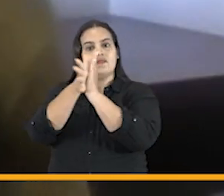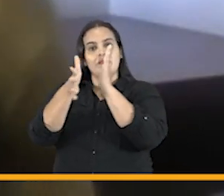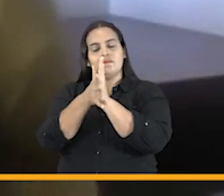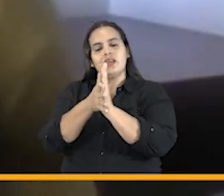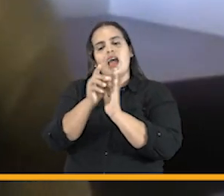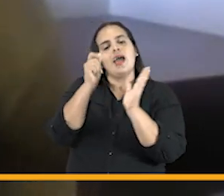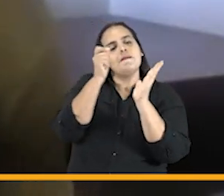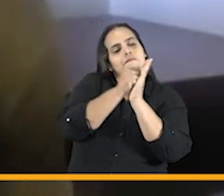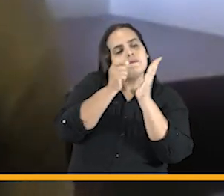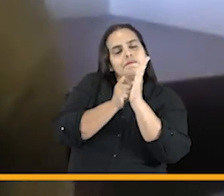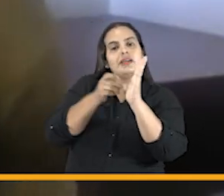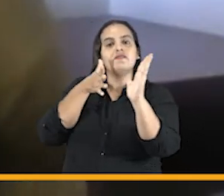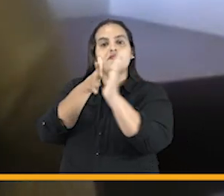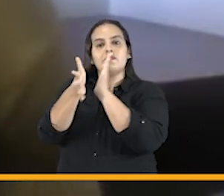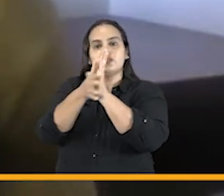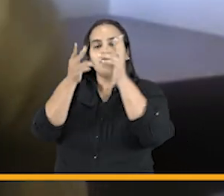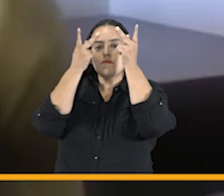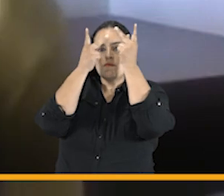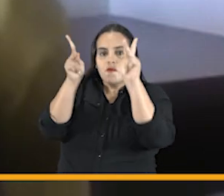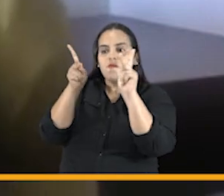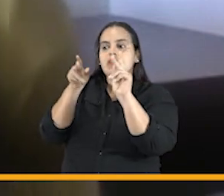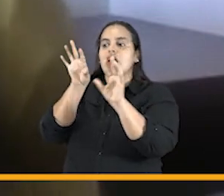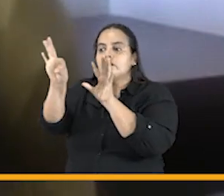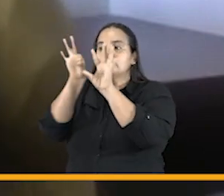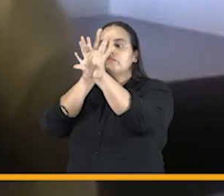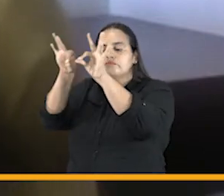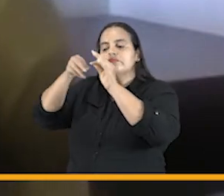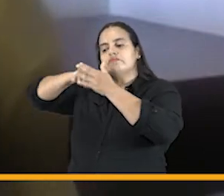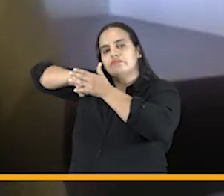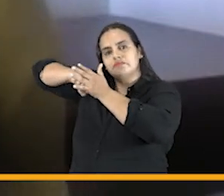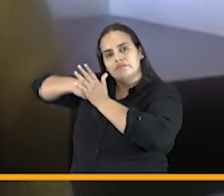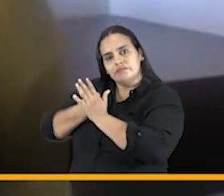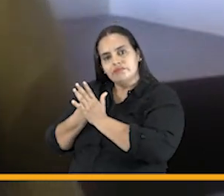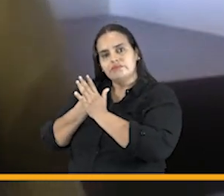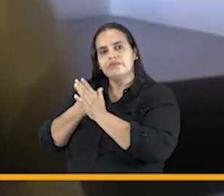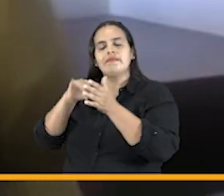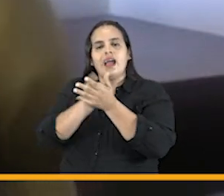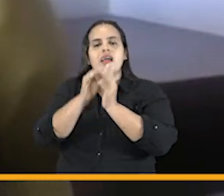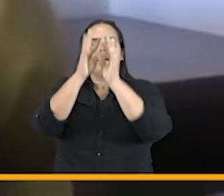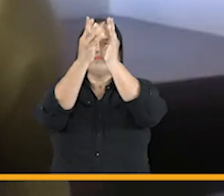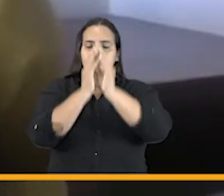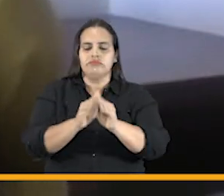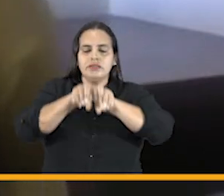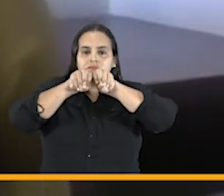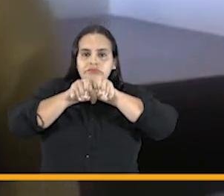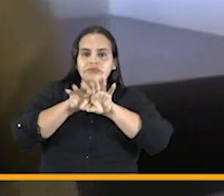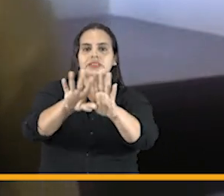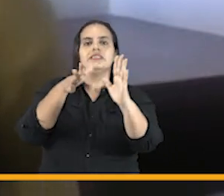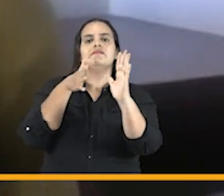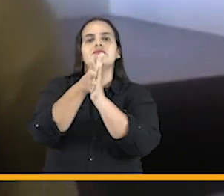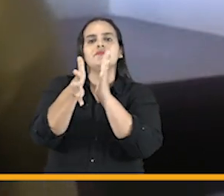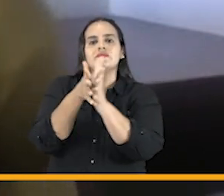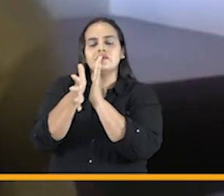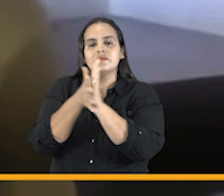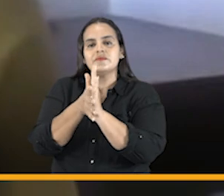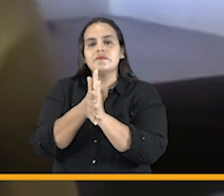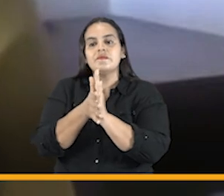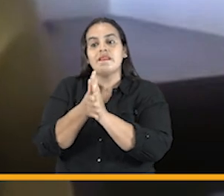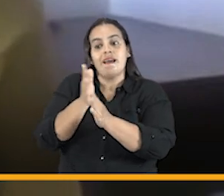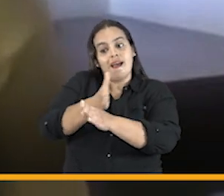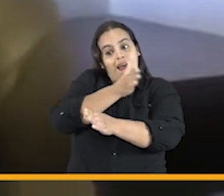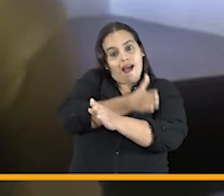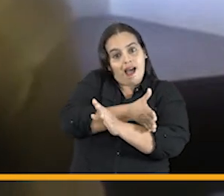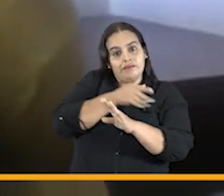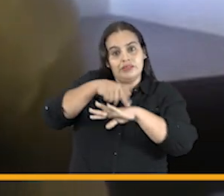pública clasificada y reservada y en el esquema de publicación de información. Los anteriores datos también los